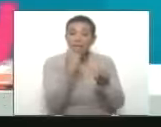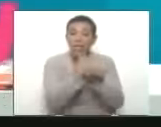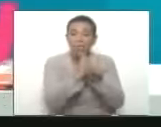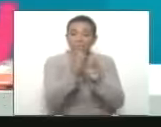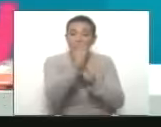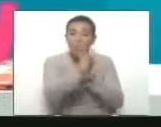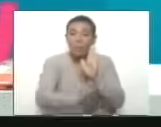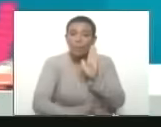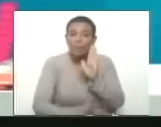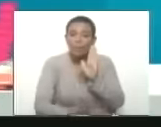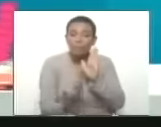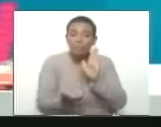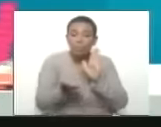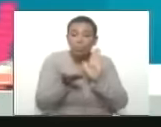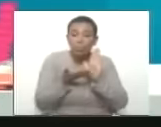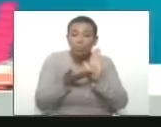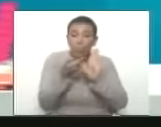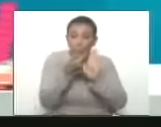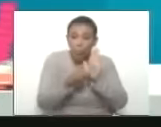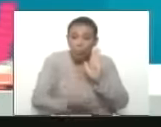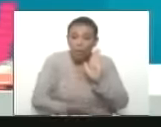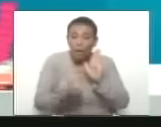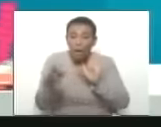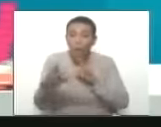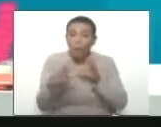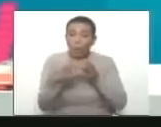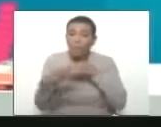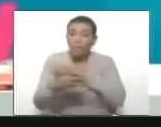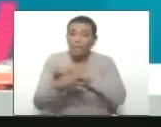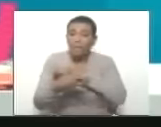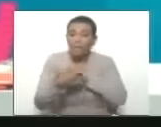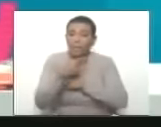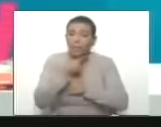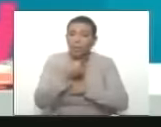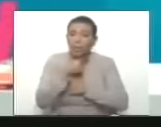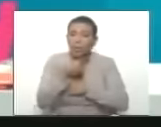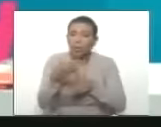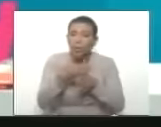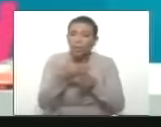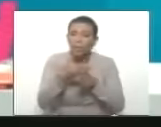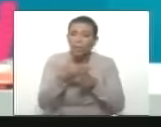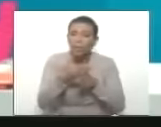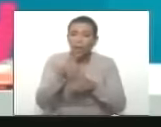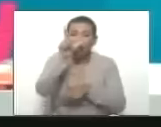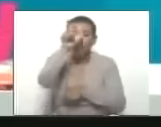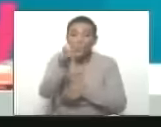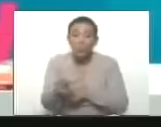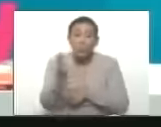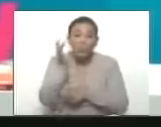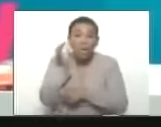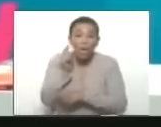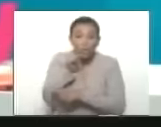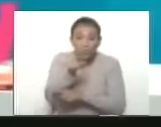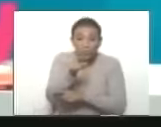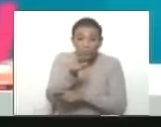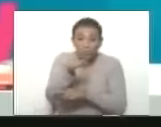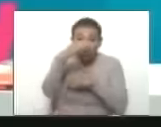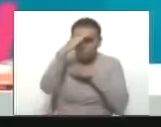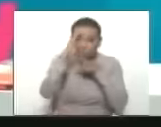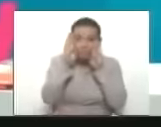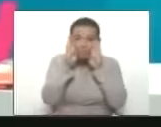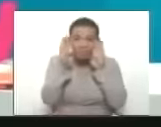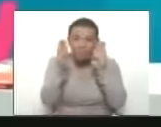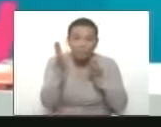central. Me dicen que sí, el equipo técnico, porque me gustaría compartir. Atención, mujeres de Venezuela, atención.